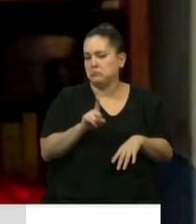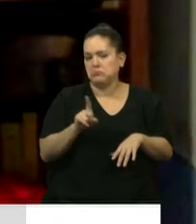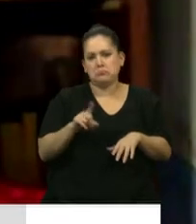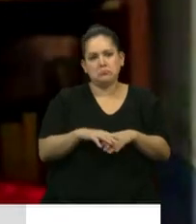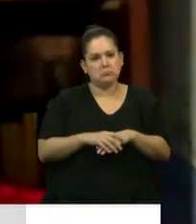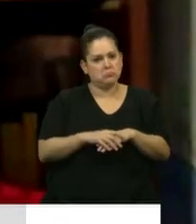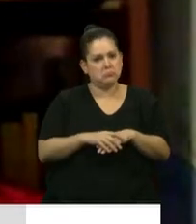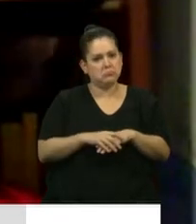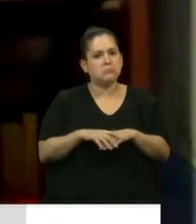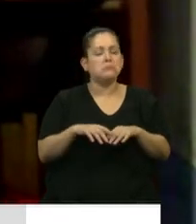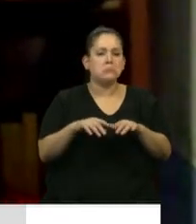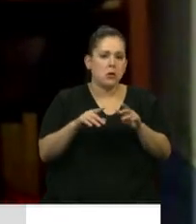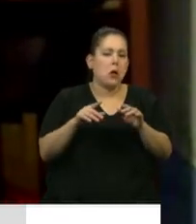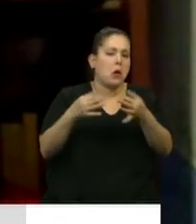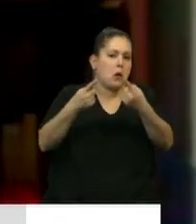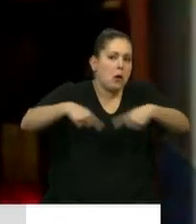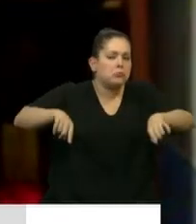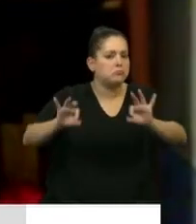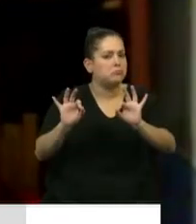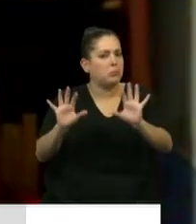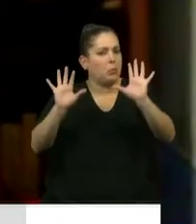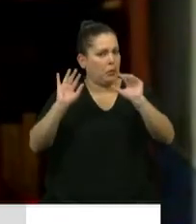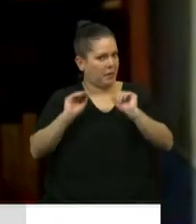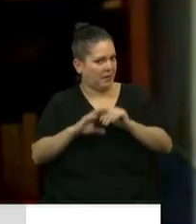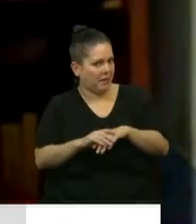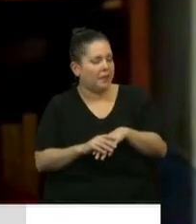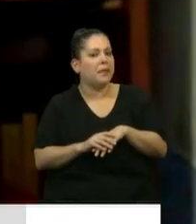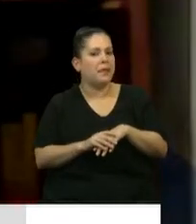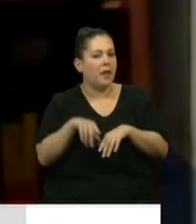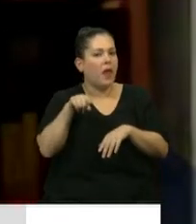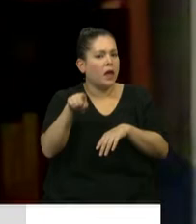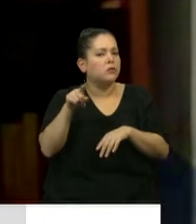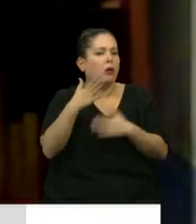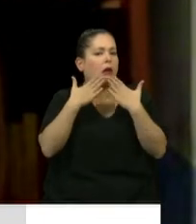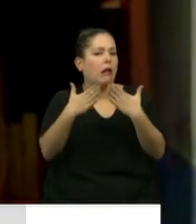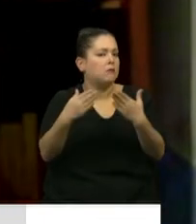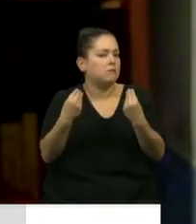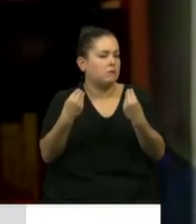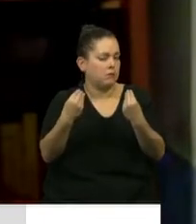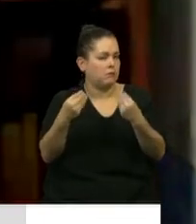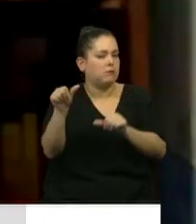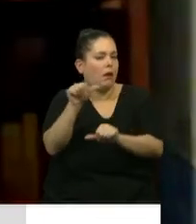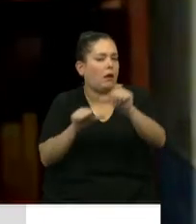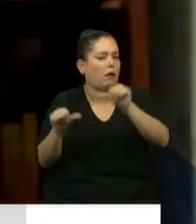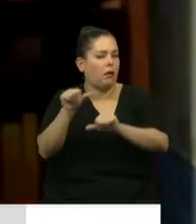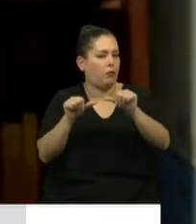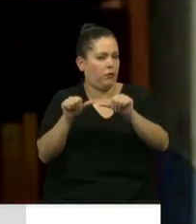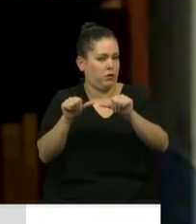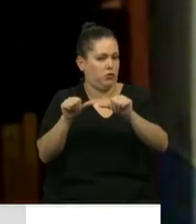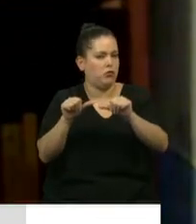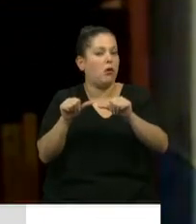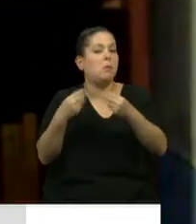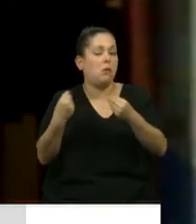hacer tan mal las cosas, indudablemente el sacrificio más grande de la pandemia